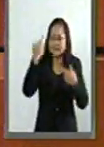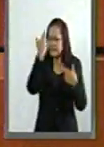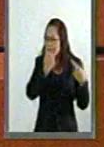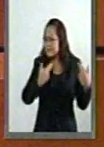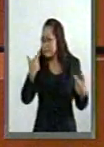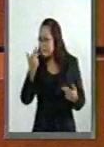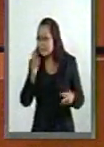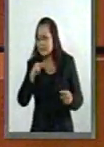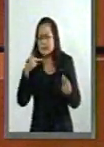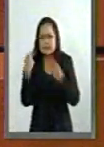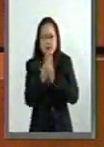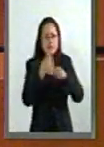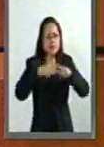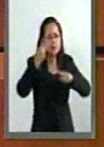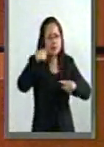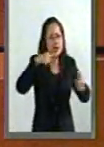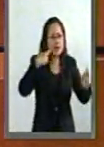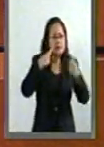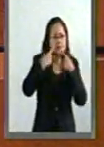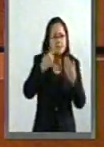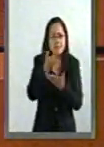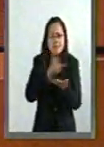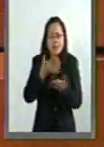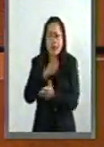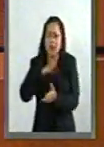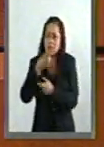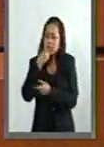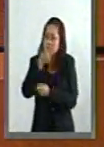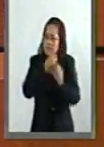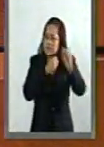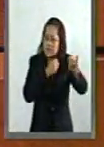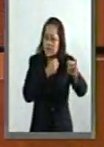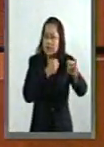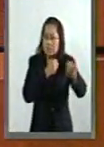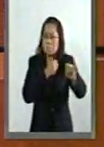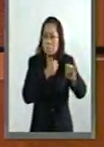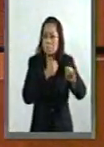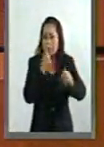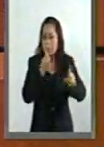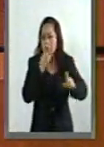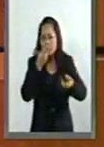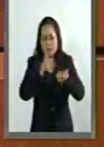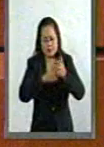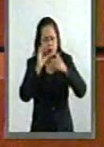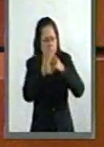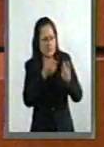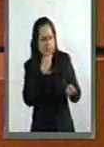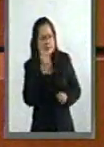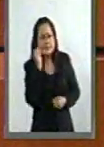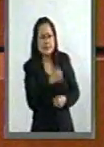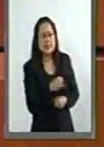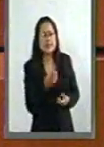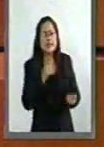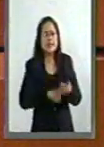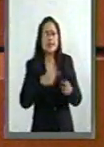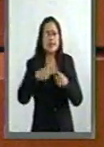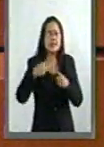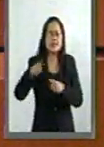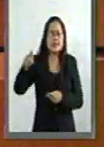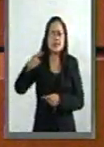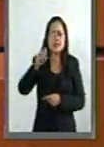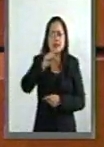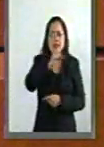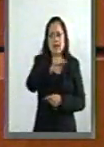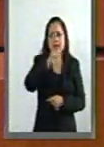gran visión al debate. Hay posiciones a favor, como se exhibieron dentro de la comisión por parte del senador